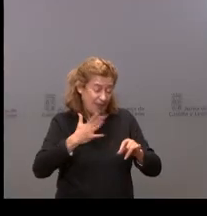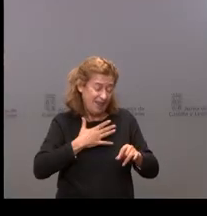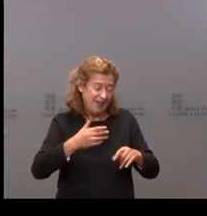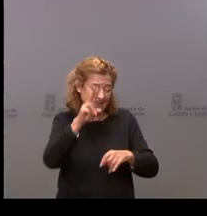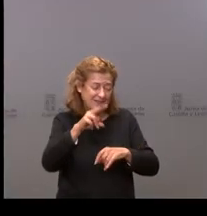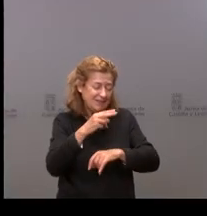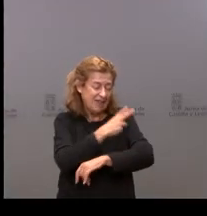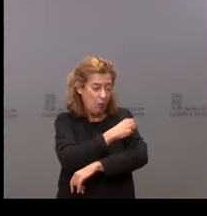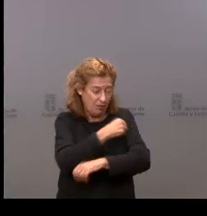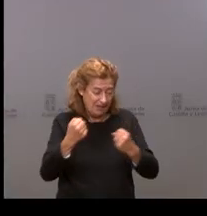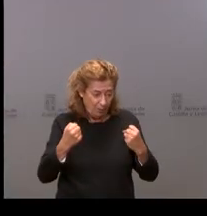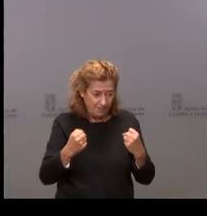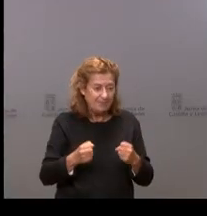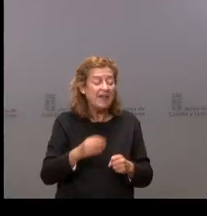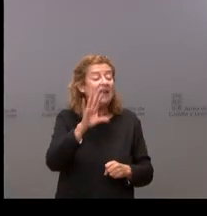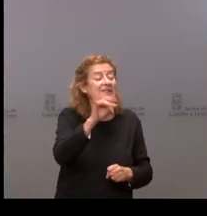Sí, portavoz.